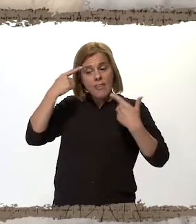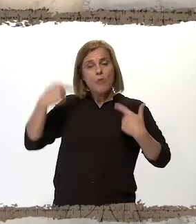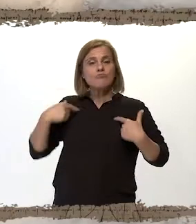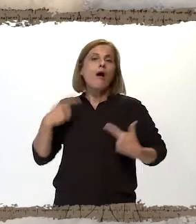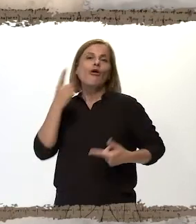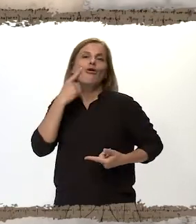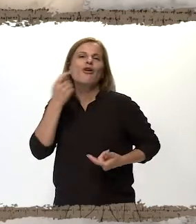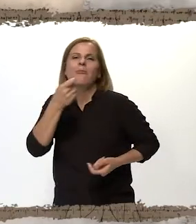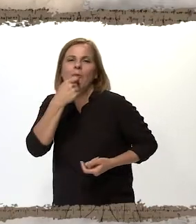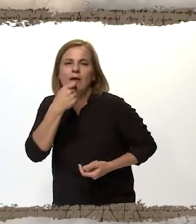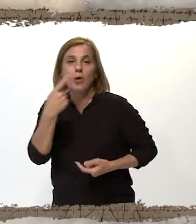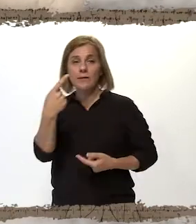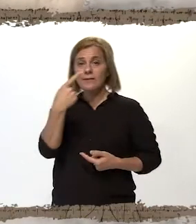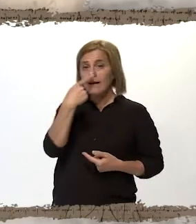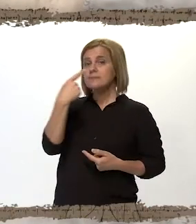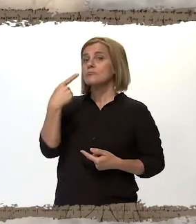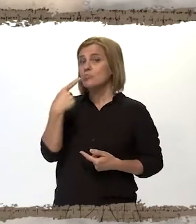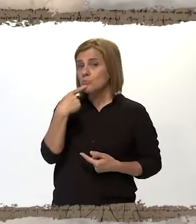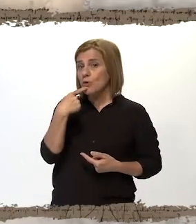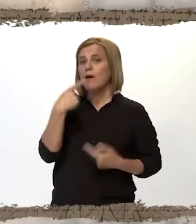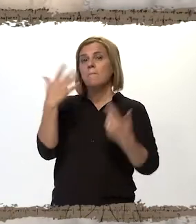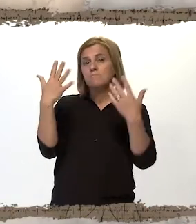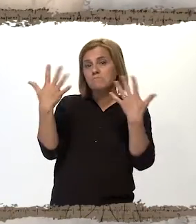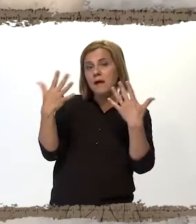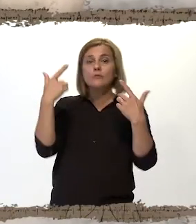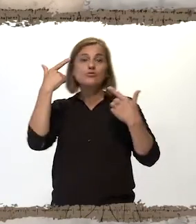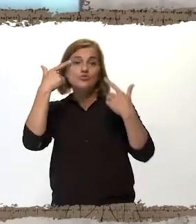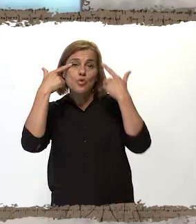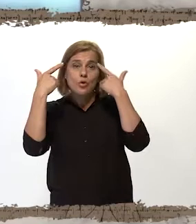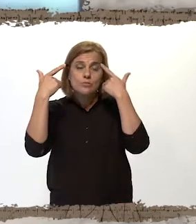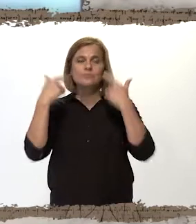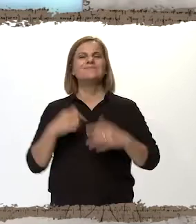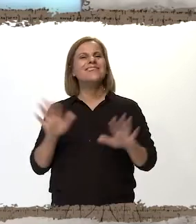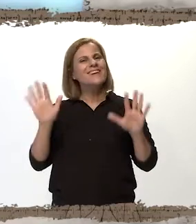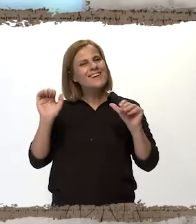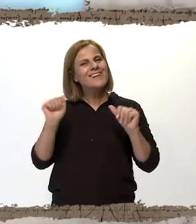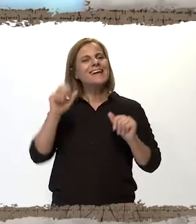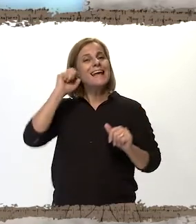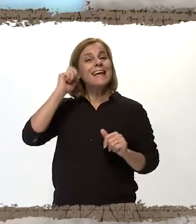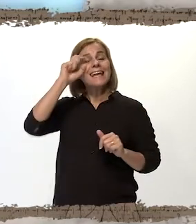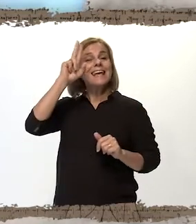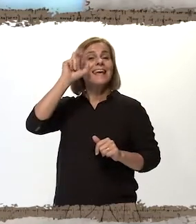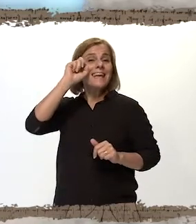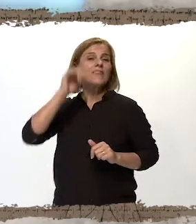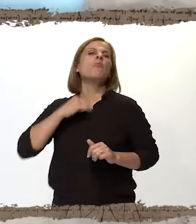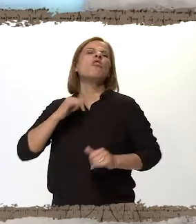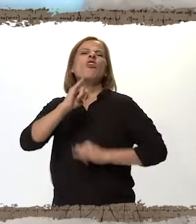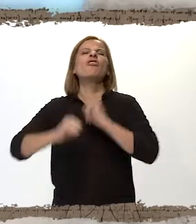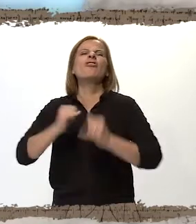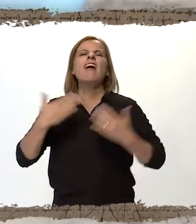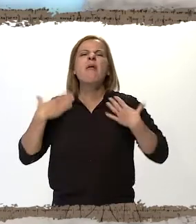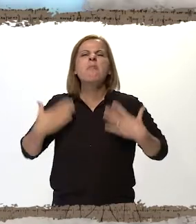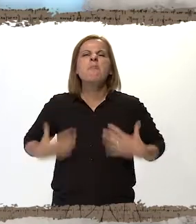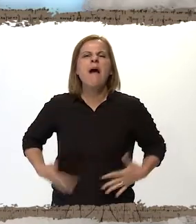conozcas. Por ejemplo, la nariz o la boca, las manos o los ojos. Hola, soy GD y les voy a contar la parte del